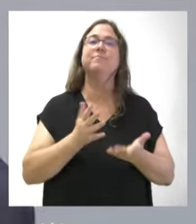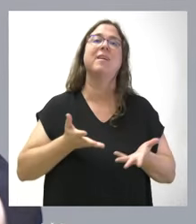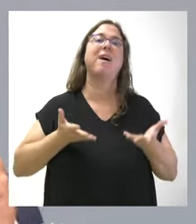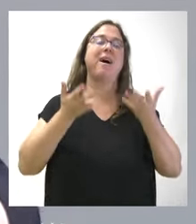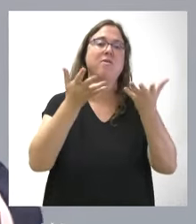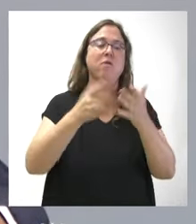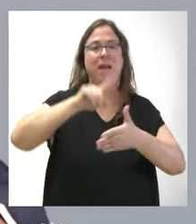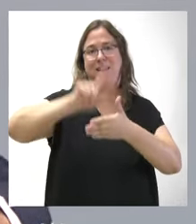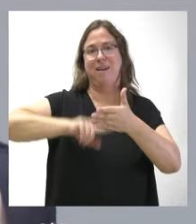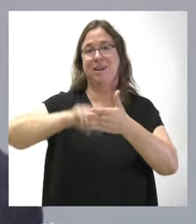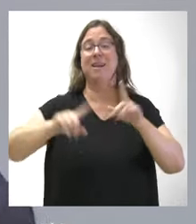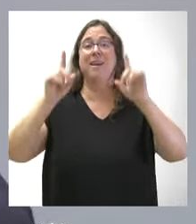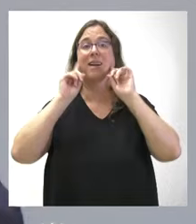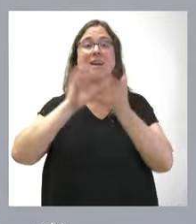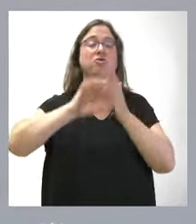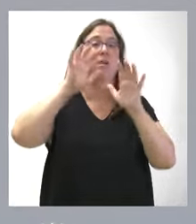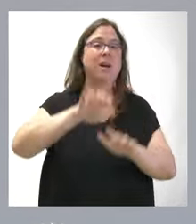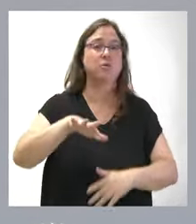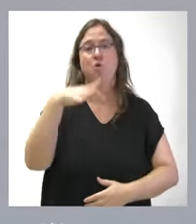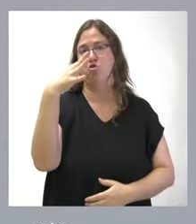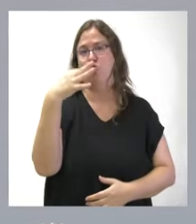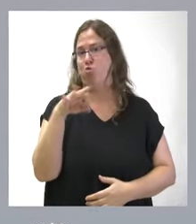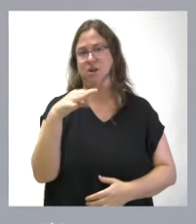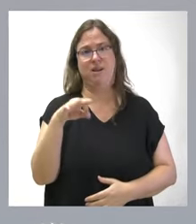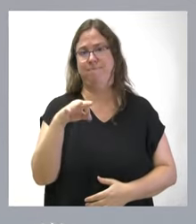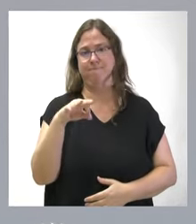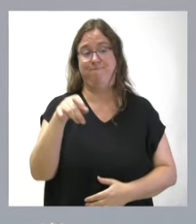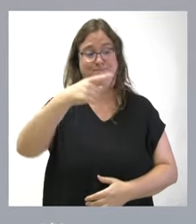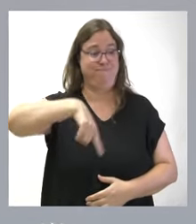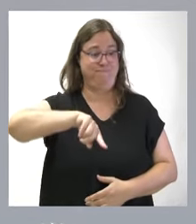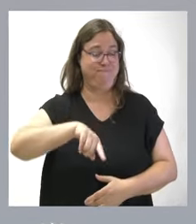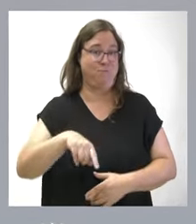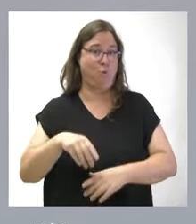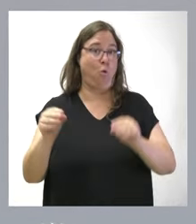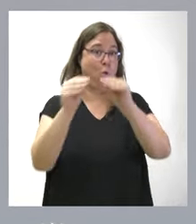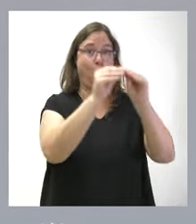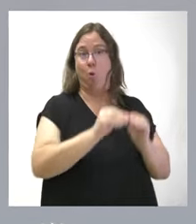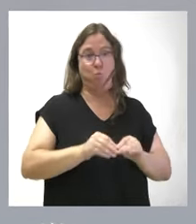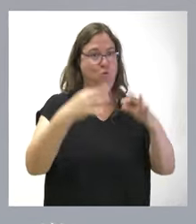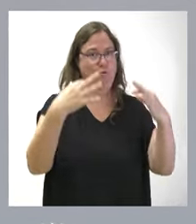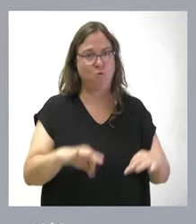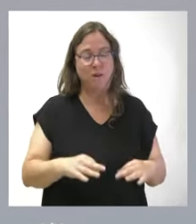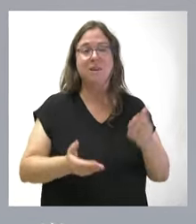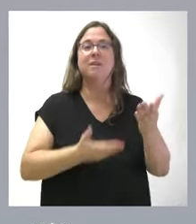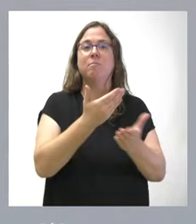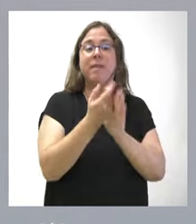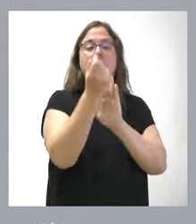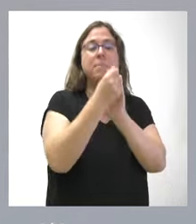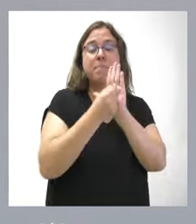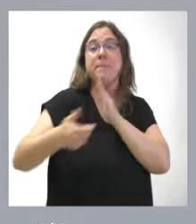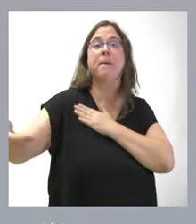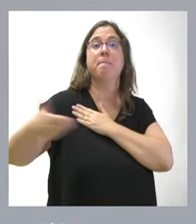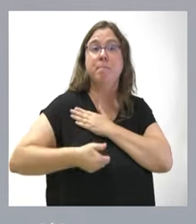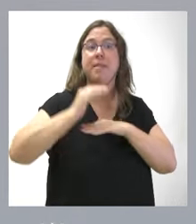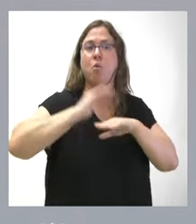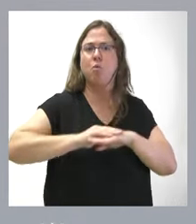alquiler, que en el caso de Castilla y León somos la única comunidad autónoma de régimen común que garantiza que cualquier solicitante que cumple las condiciones va